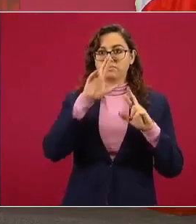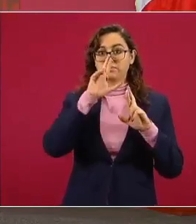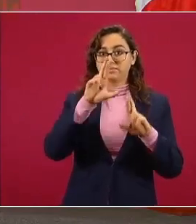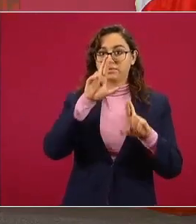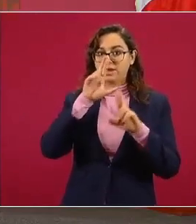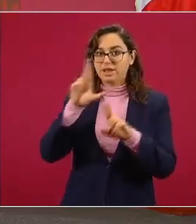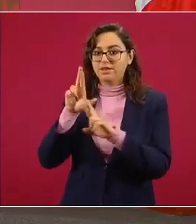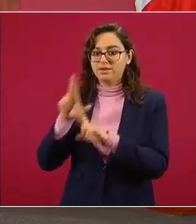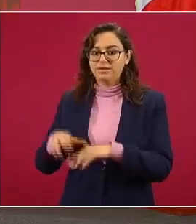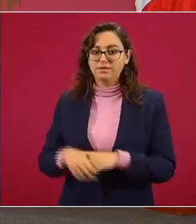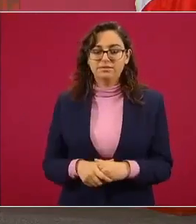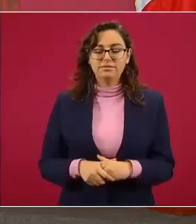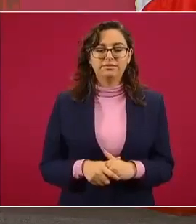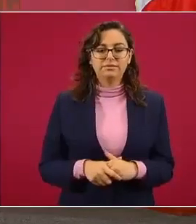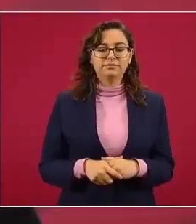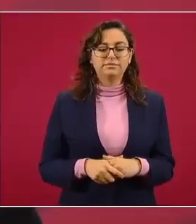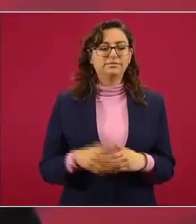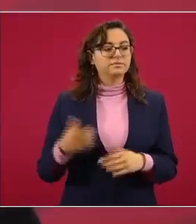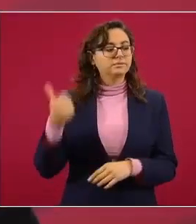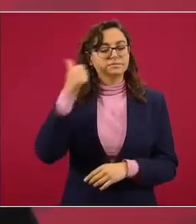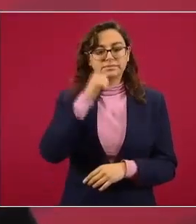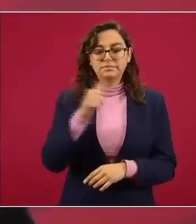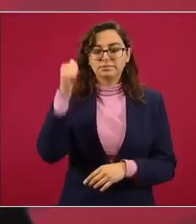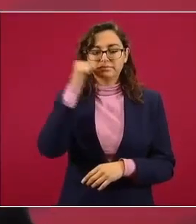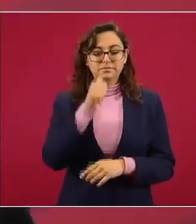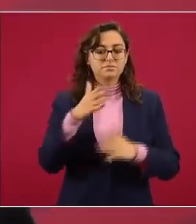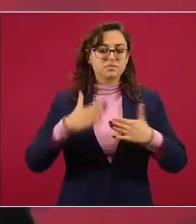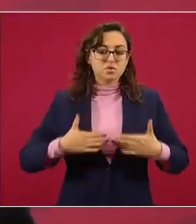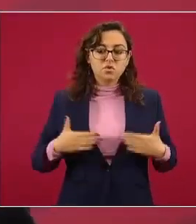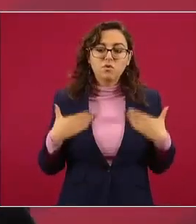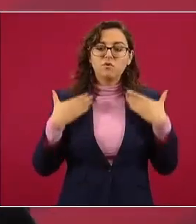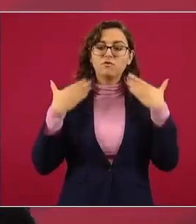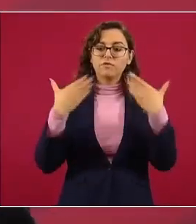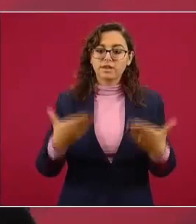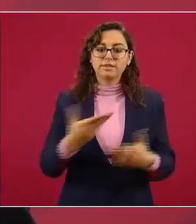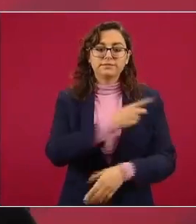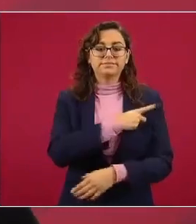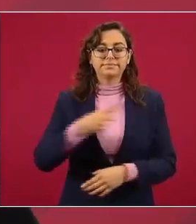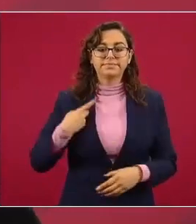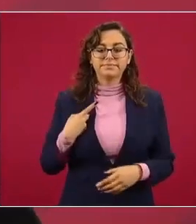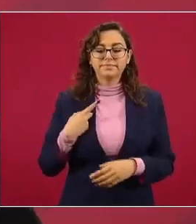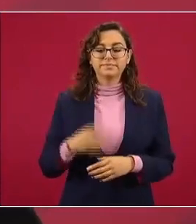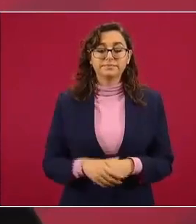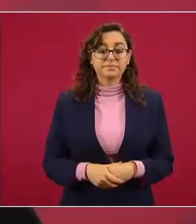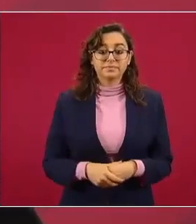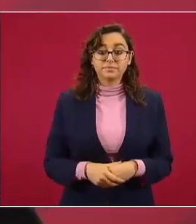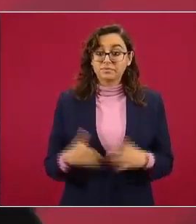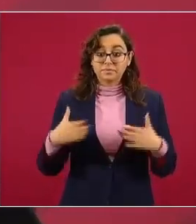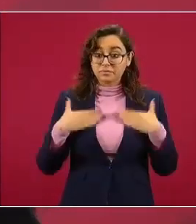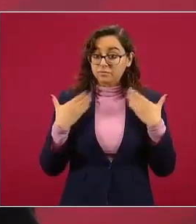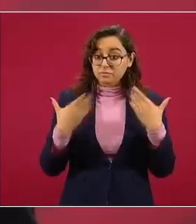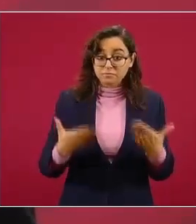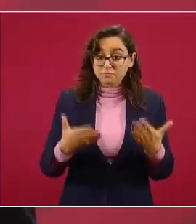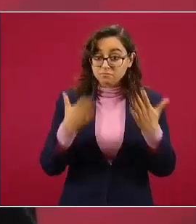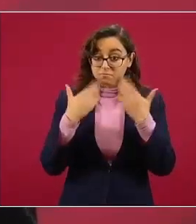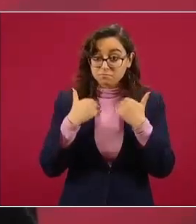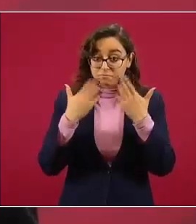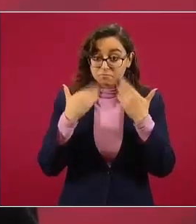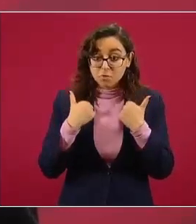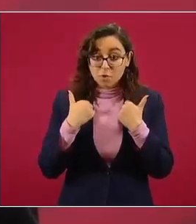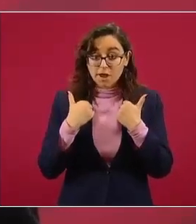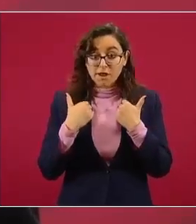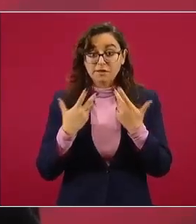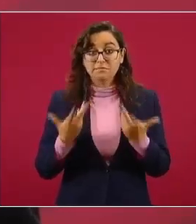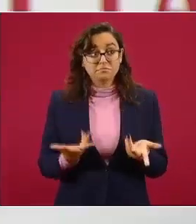debe alimentarse cotidianamente en la confianza si no hay confianza entre nuestras instituciones